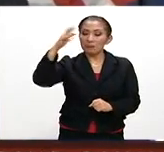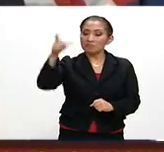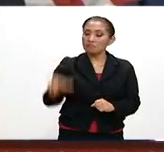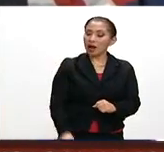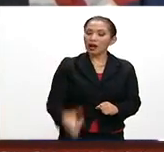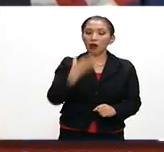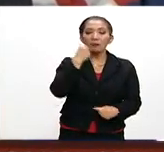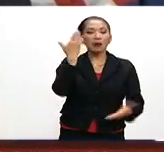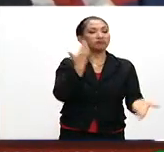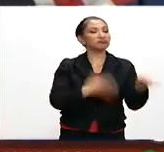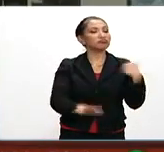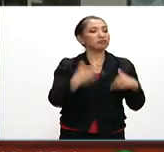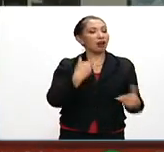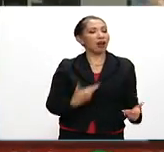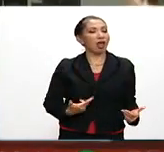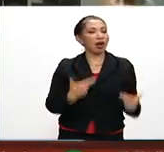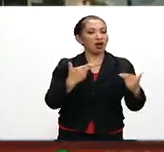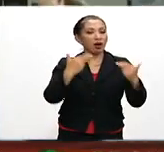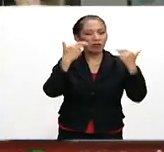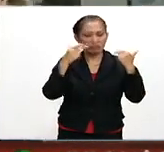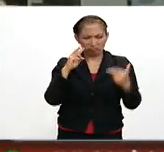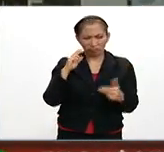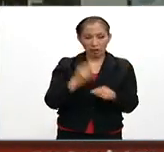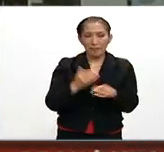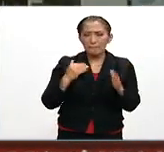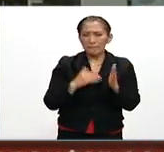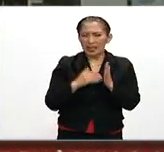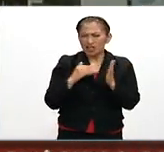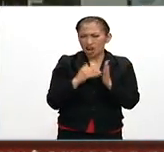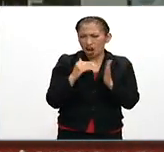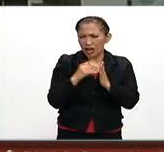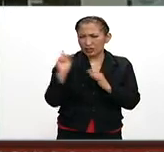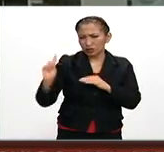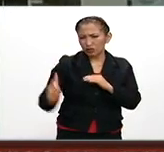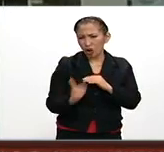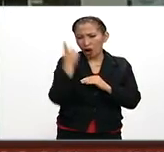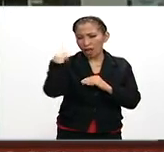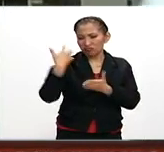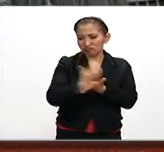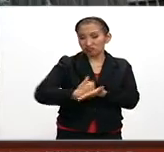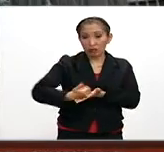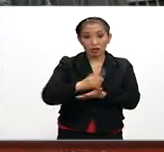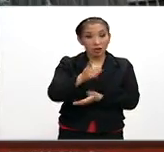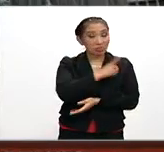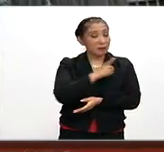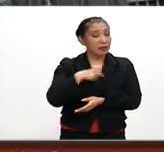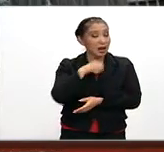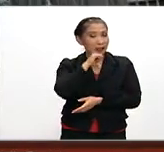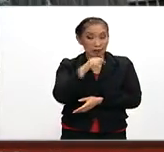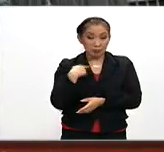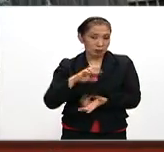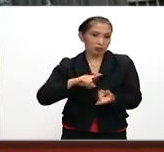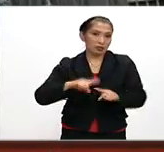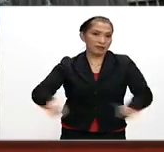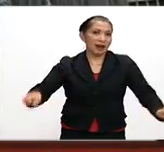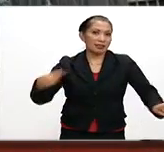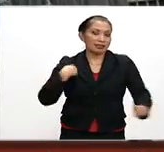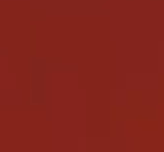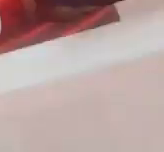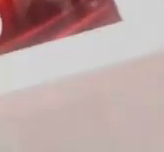de un exitoso hombre de negocios que ha hecho miles de millones de dólares y no está en deuda con nadie, pues todo lo contrario.